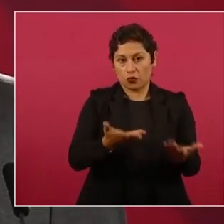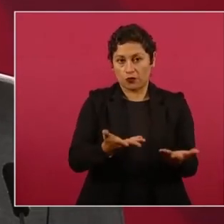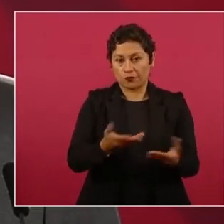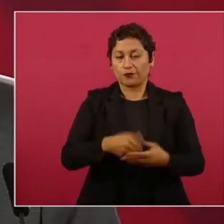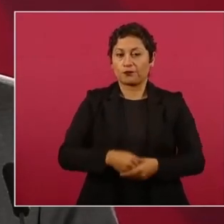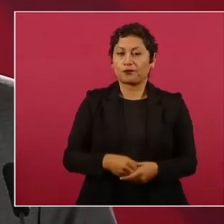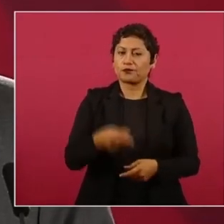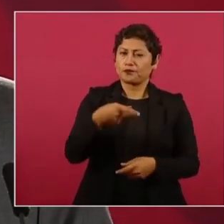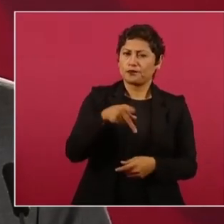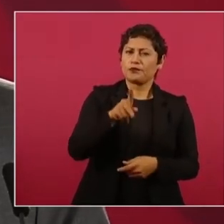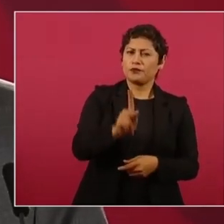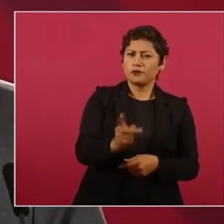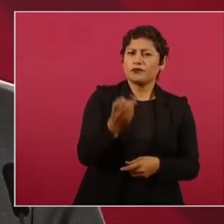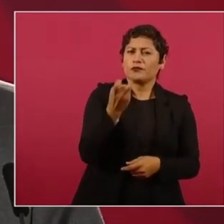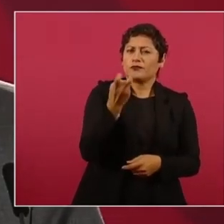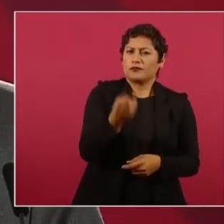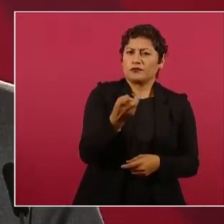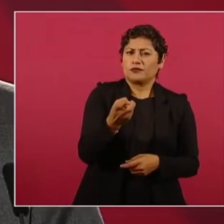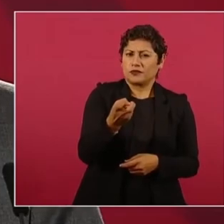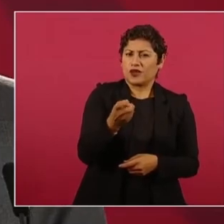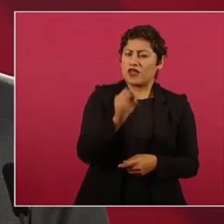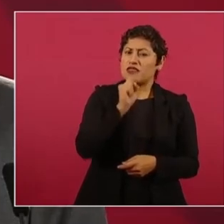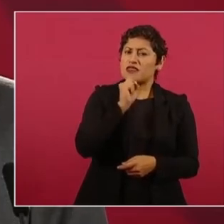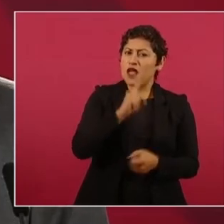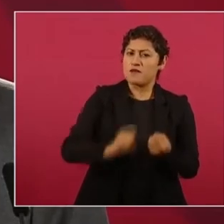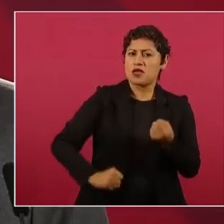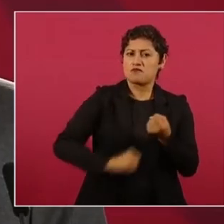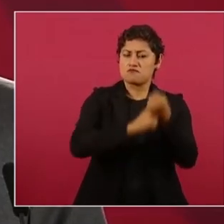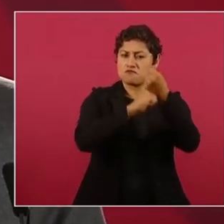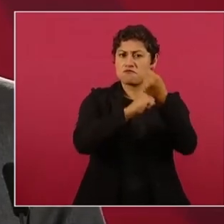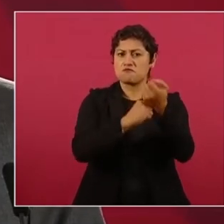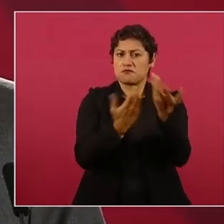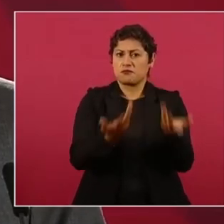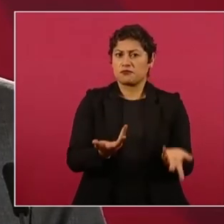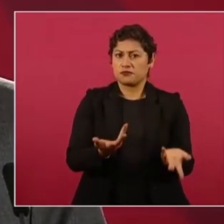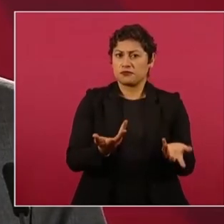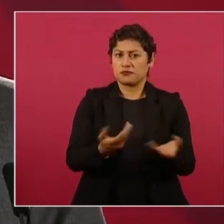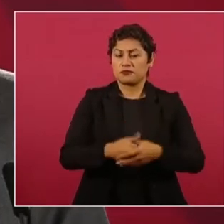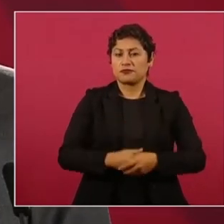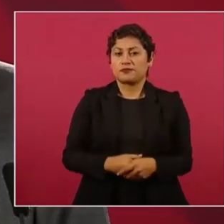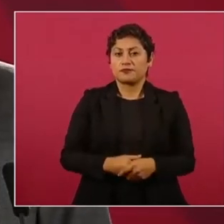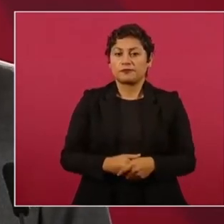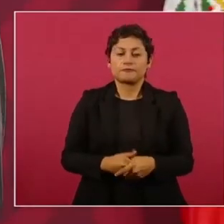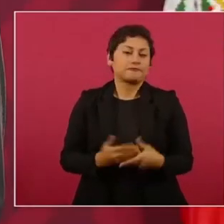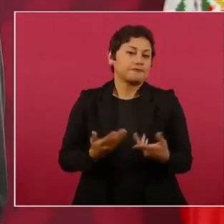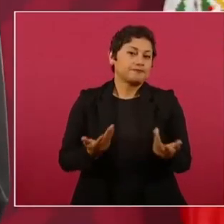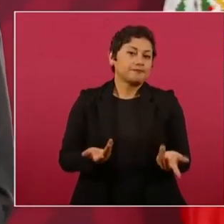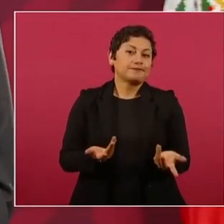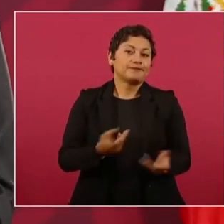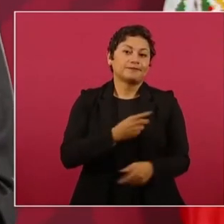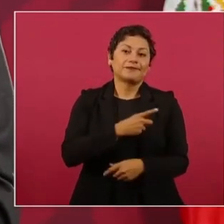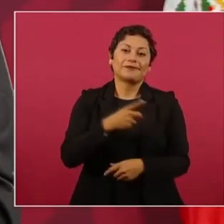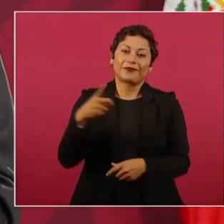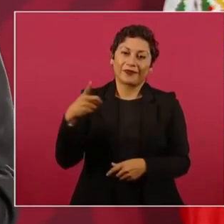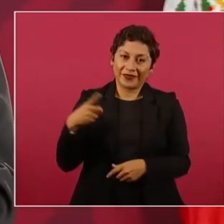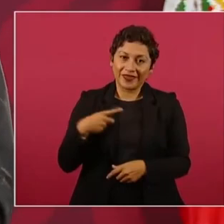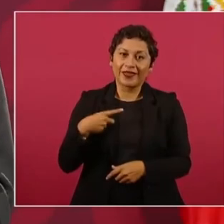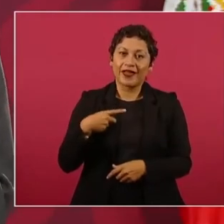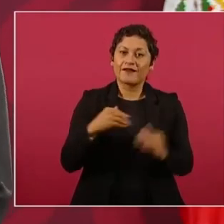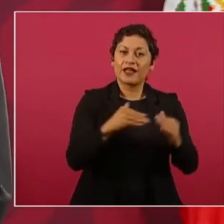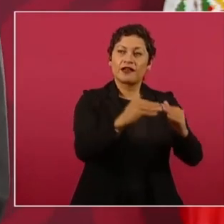básico, tiene que haber democracia